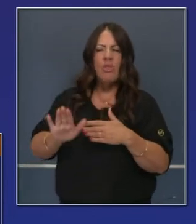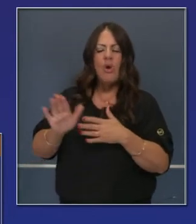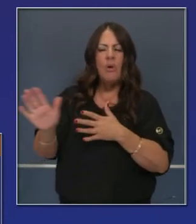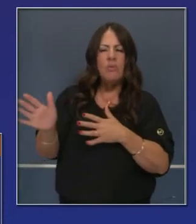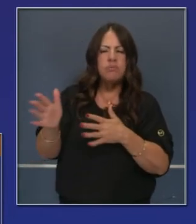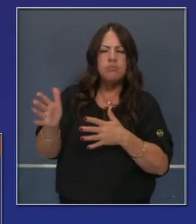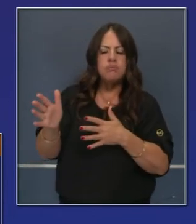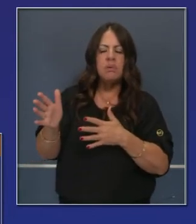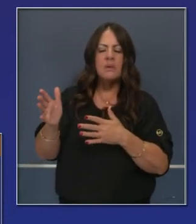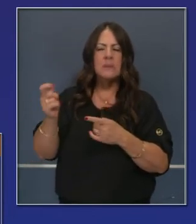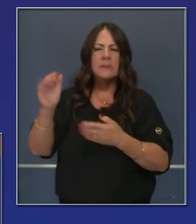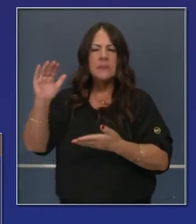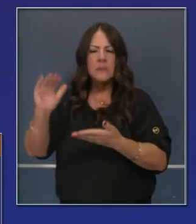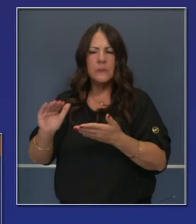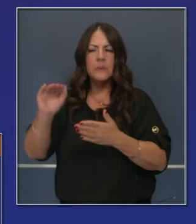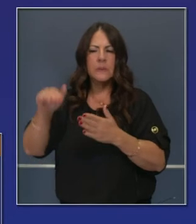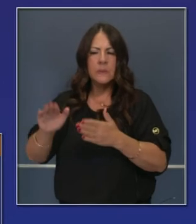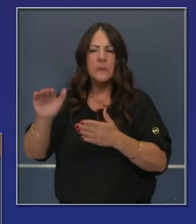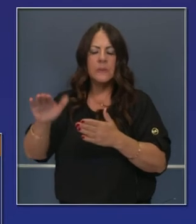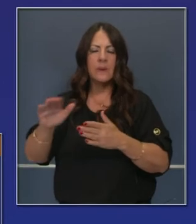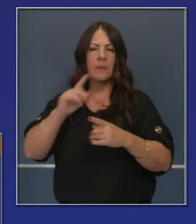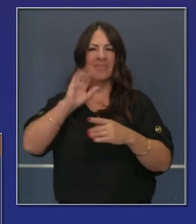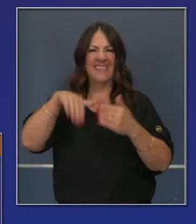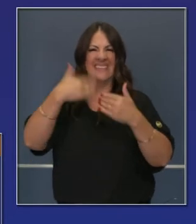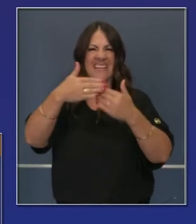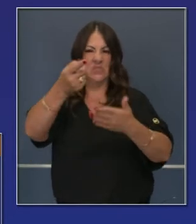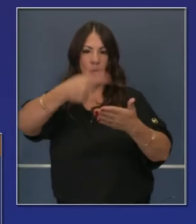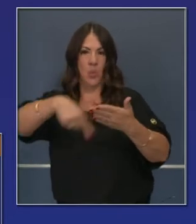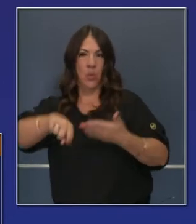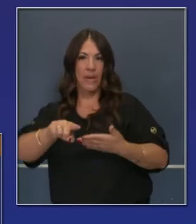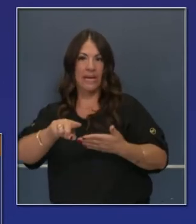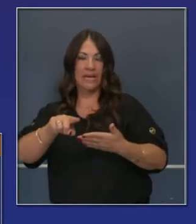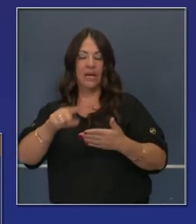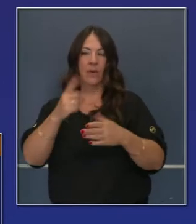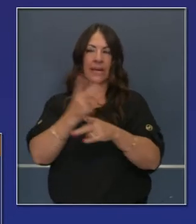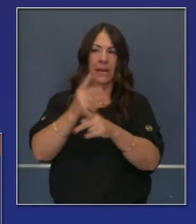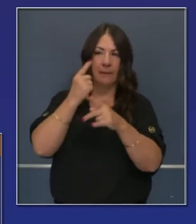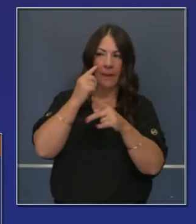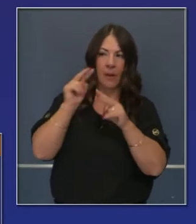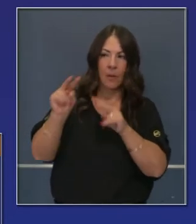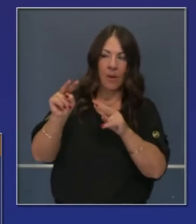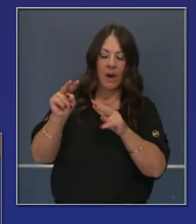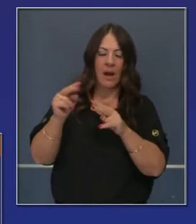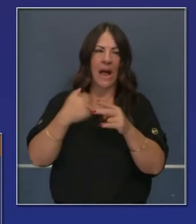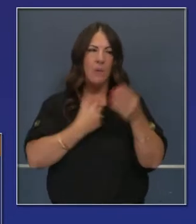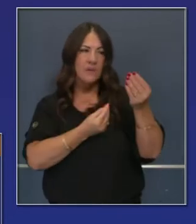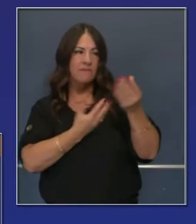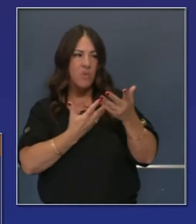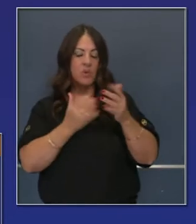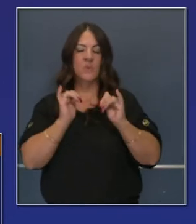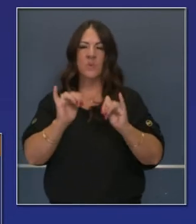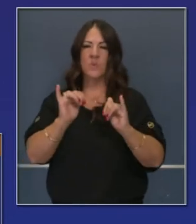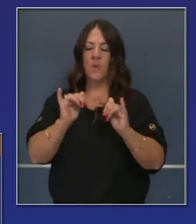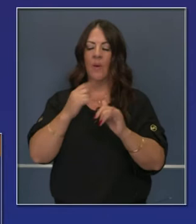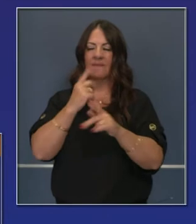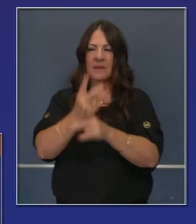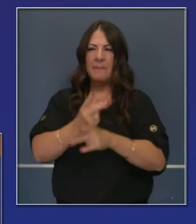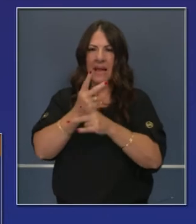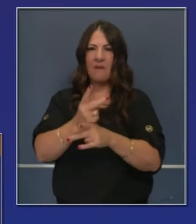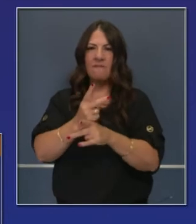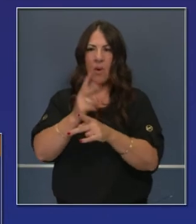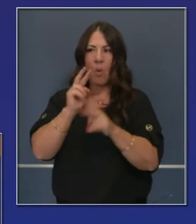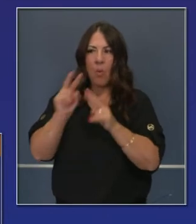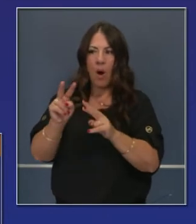un poco mejor desde el punto de vista de los vientos. Pero eso cambia muy prontamente. Pero los próximos ocho días, basado en lo que se nos dijo